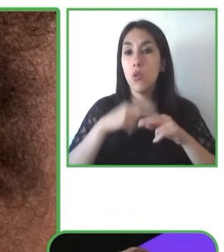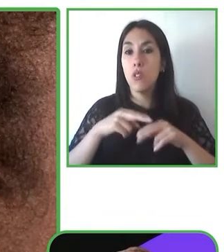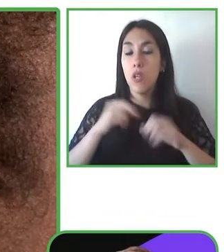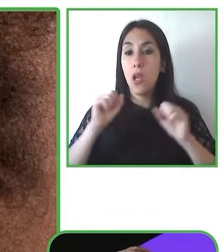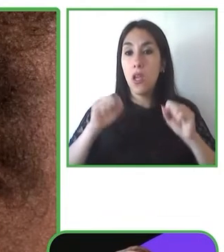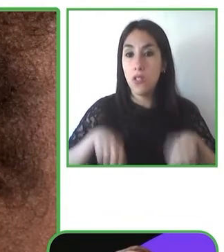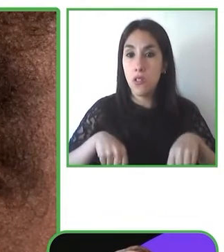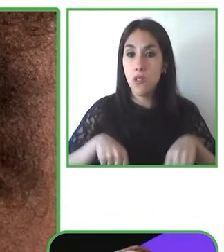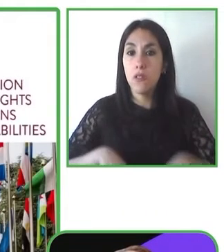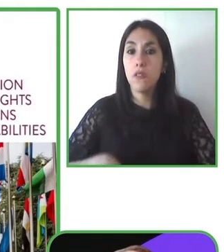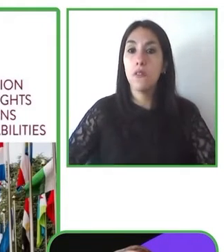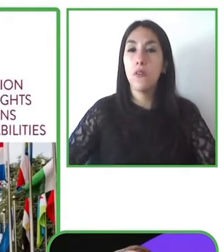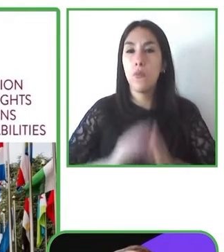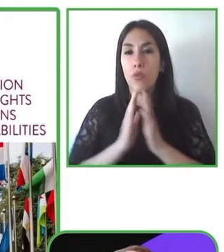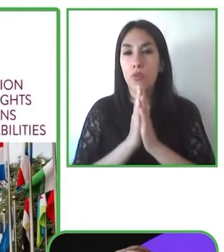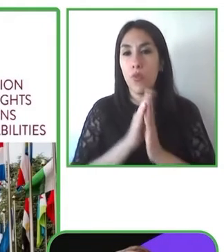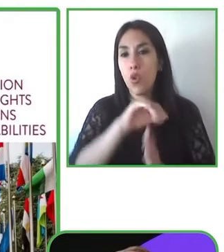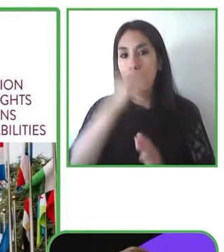Adelante.